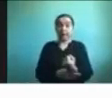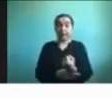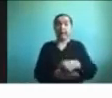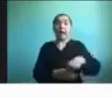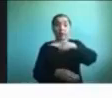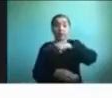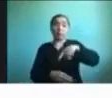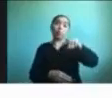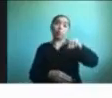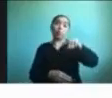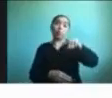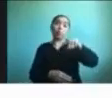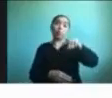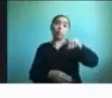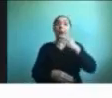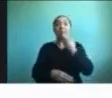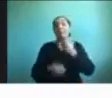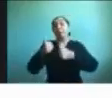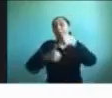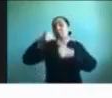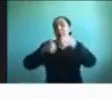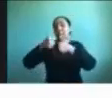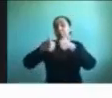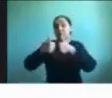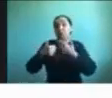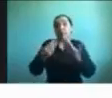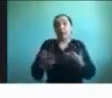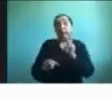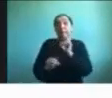como profesionales y como profesores.